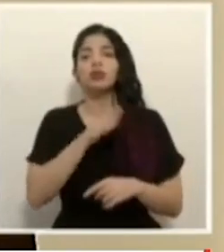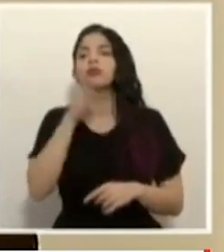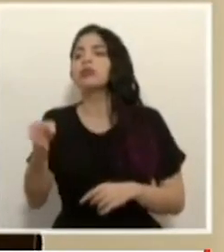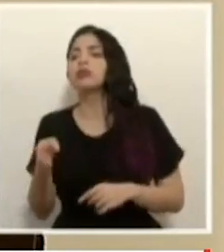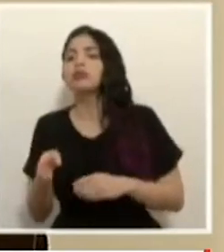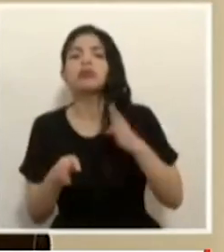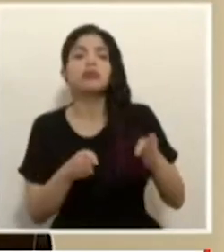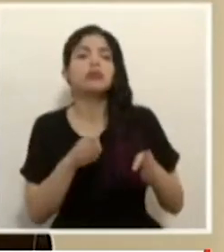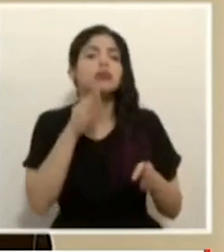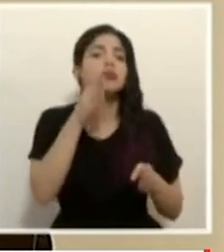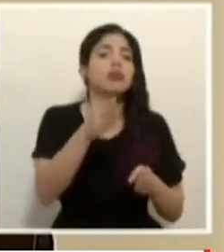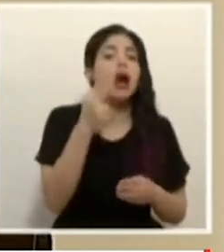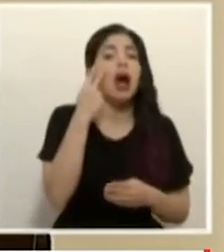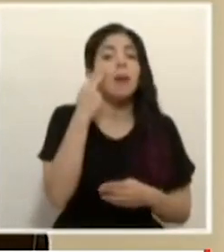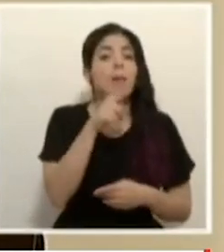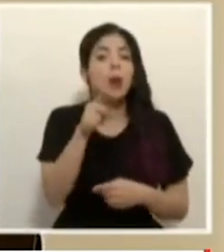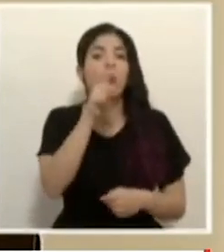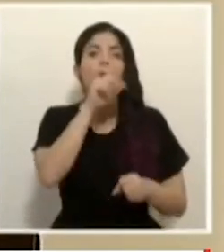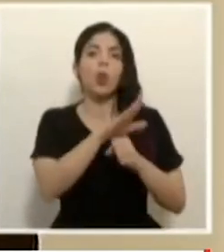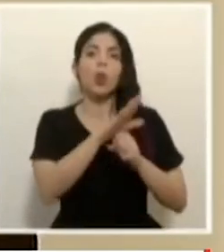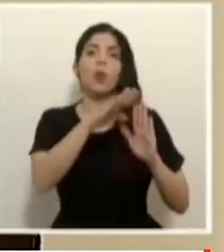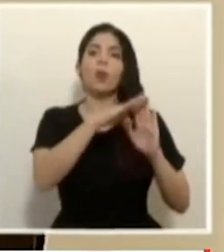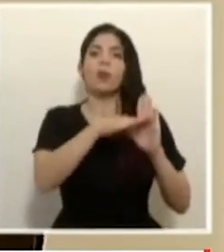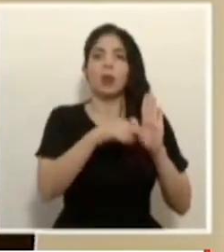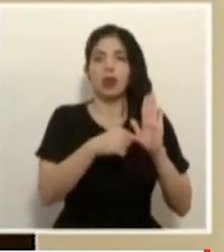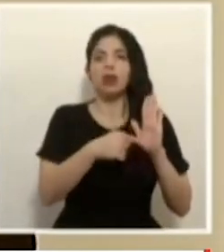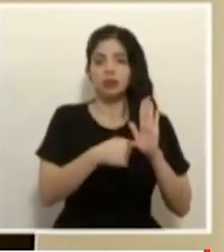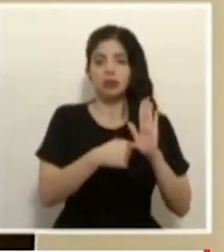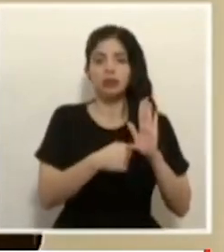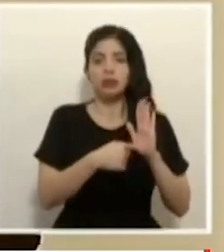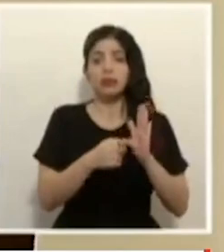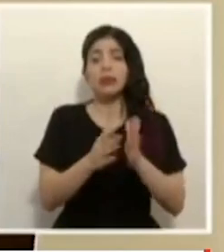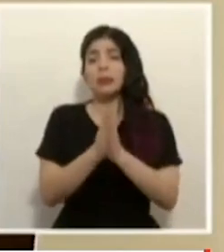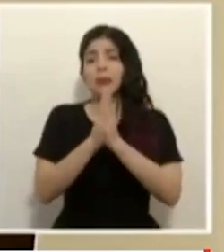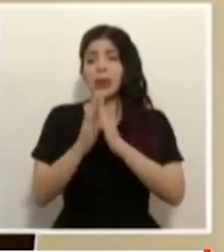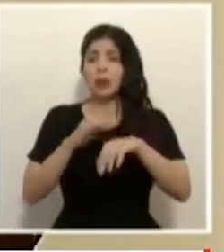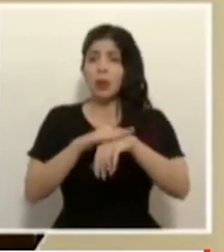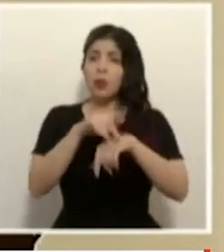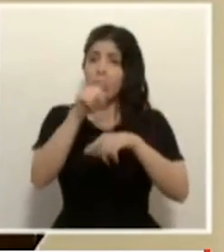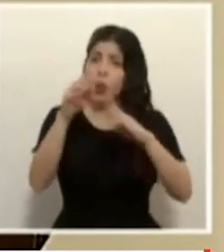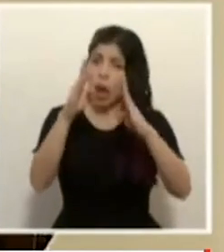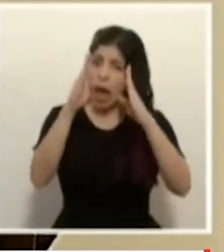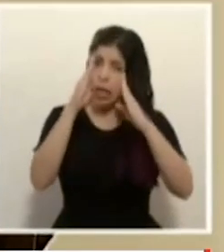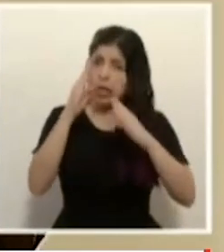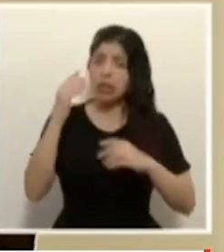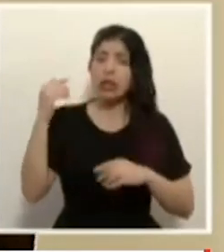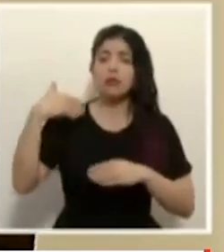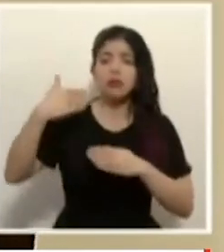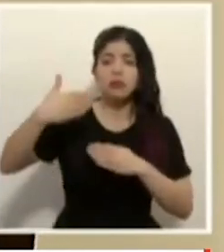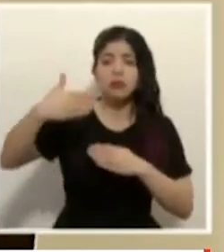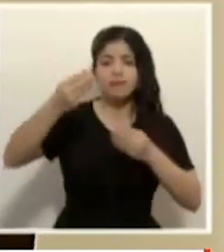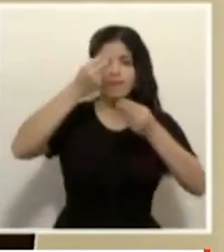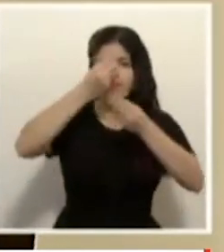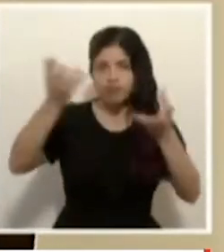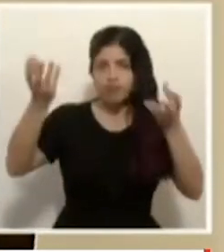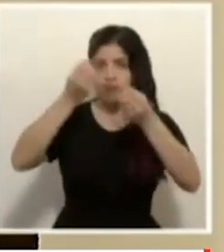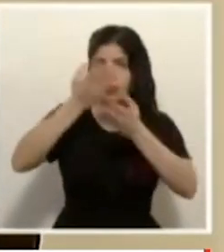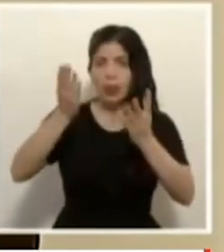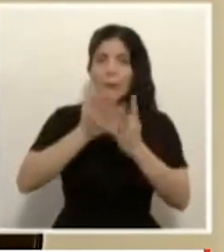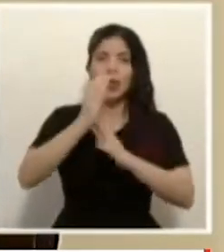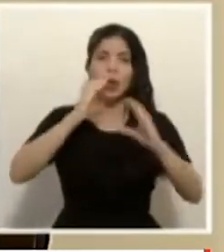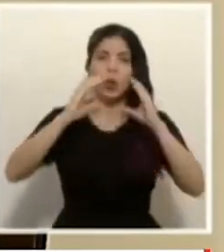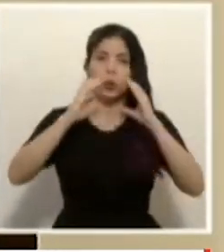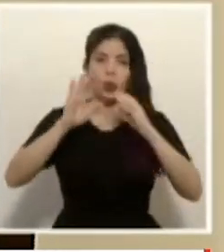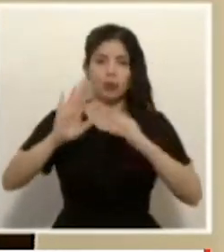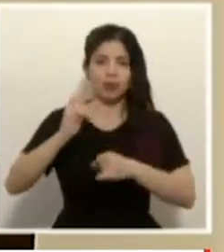cumplimiento de estos protocolos. Les pido que estén atentos también a mensajes que publicaremos en los medios de comunicación del